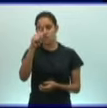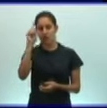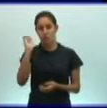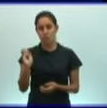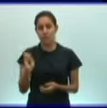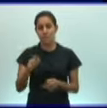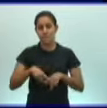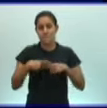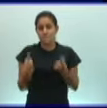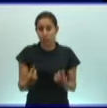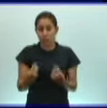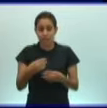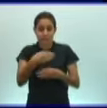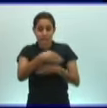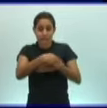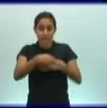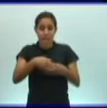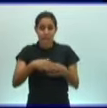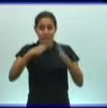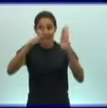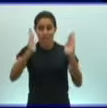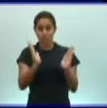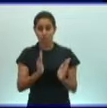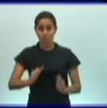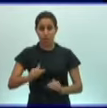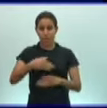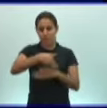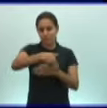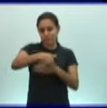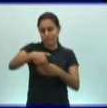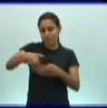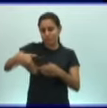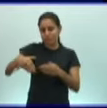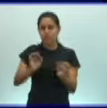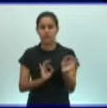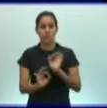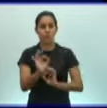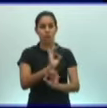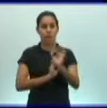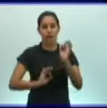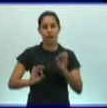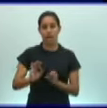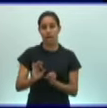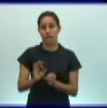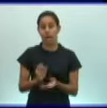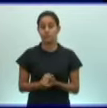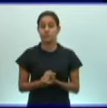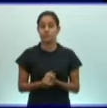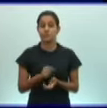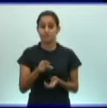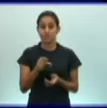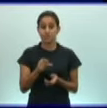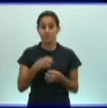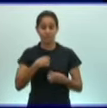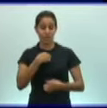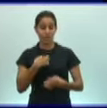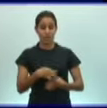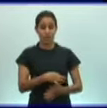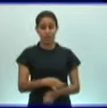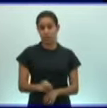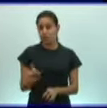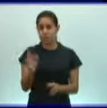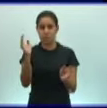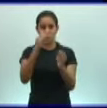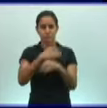está cubierta por una capa de célula y no así el tubo digestivo. Por tanto, es por eso que son animales